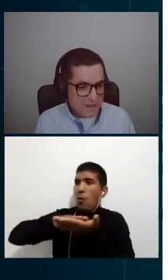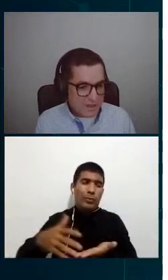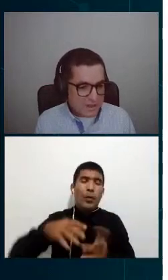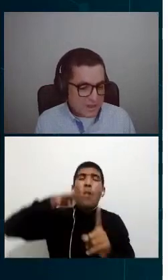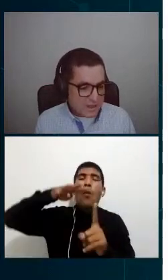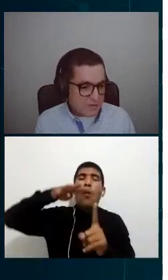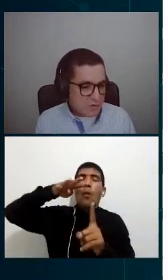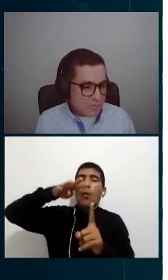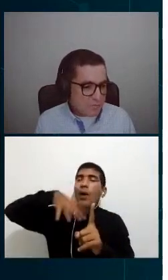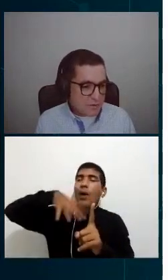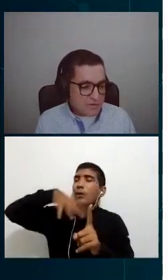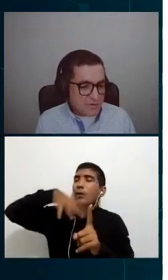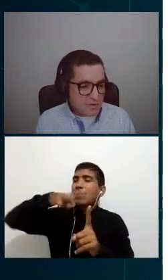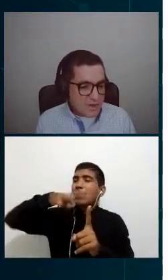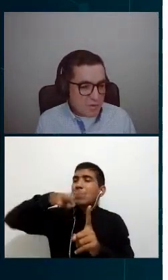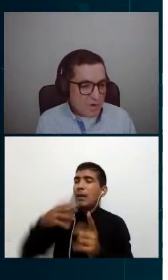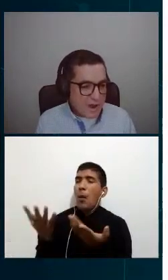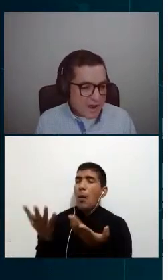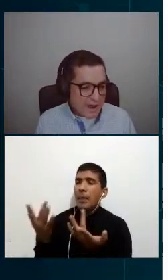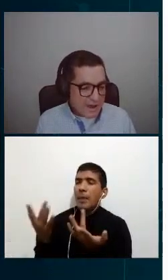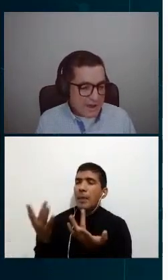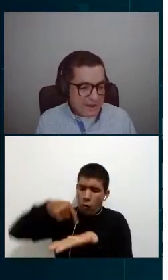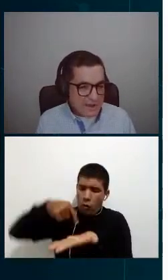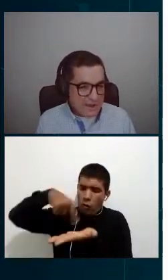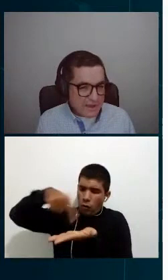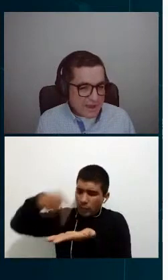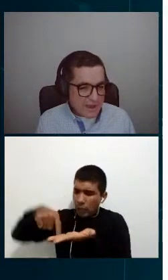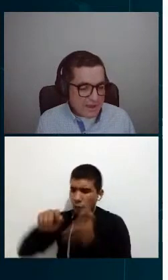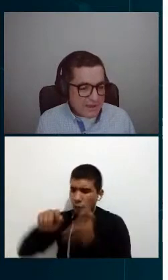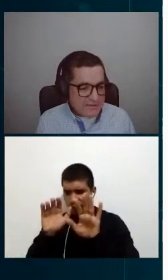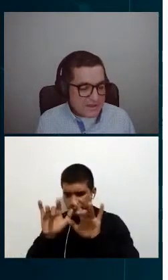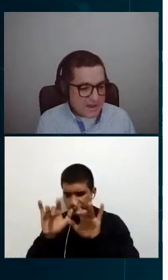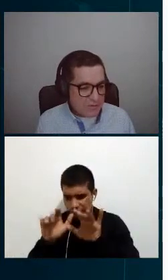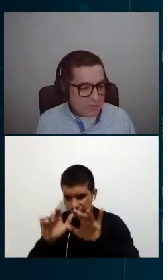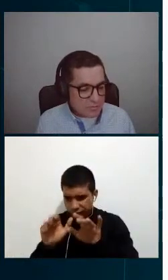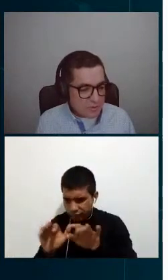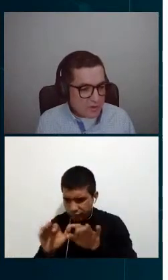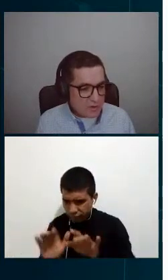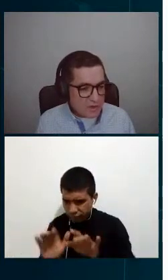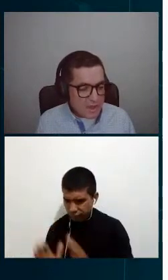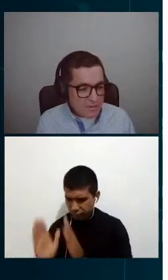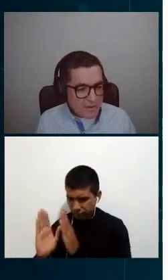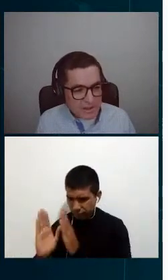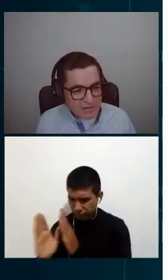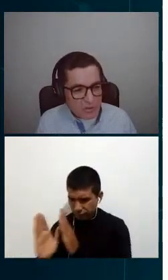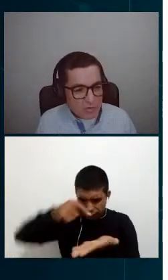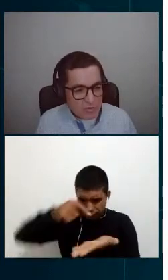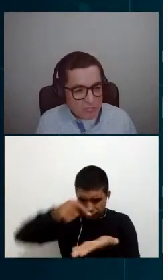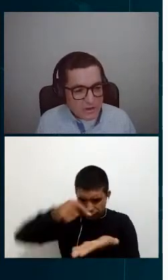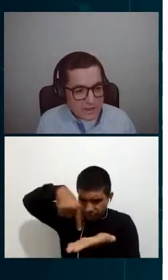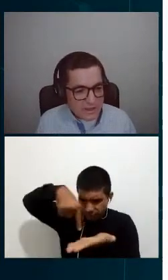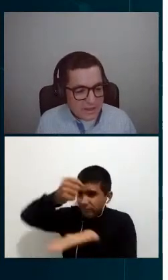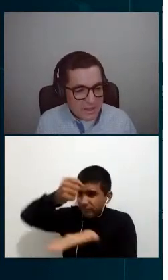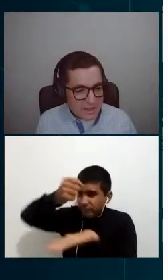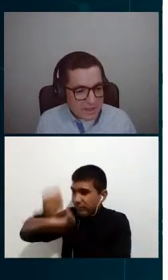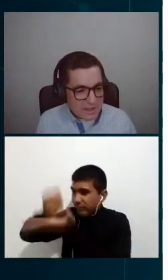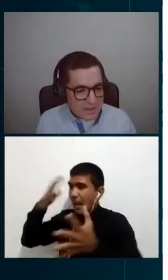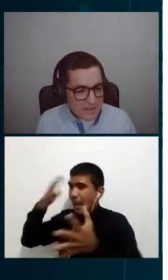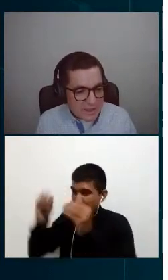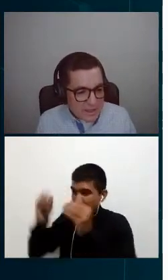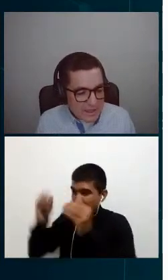revisión. Esto, pues, nos llevó a iniciar nuestro proyecto. Imagínense, la resolución fue